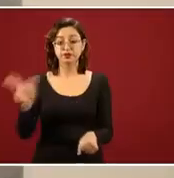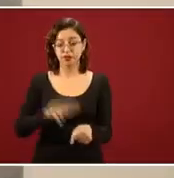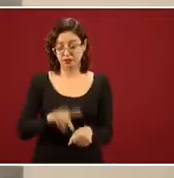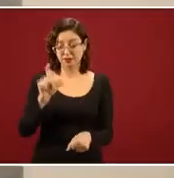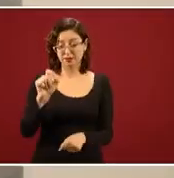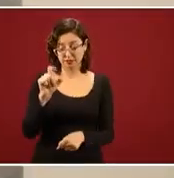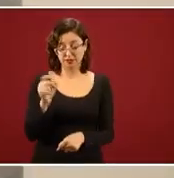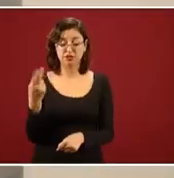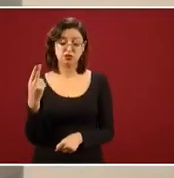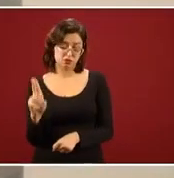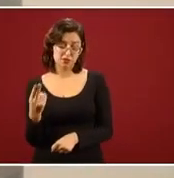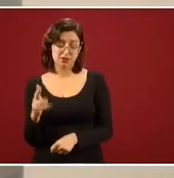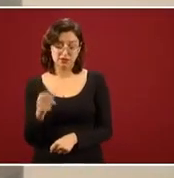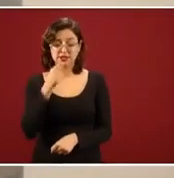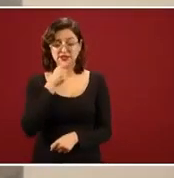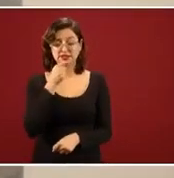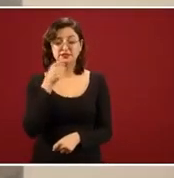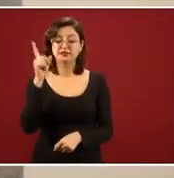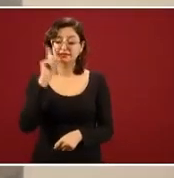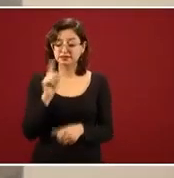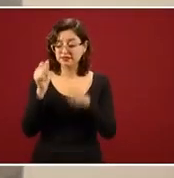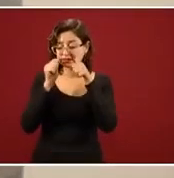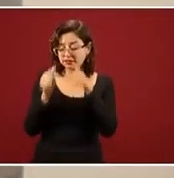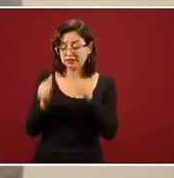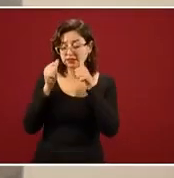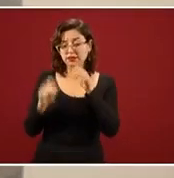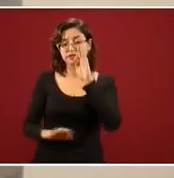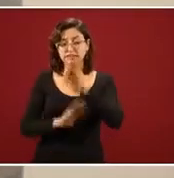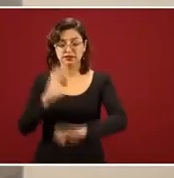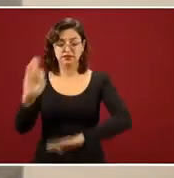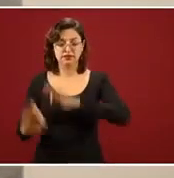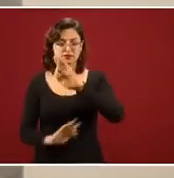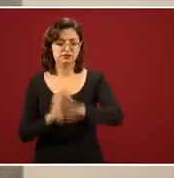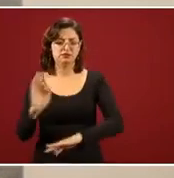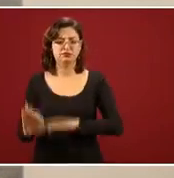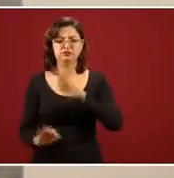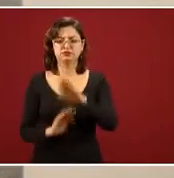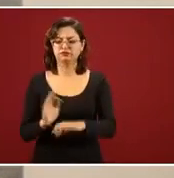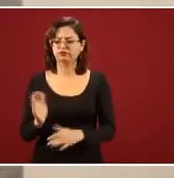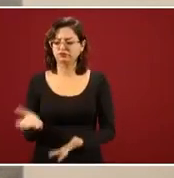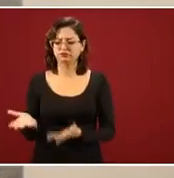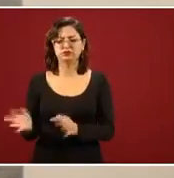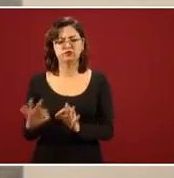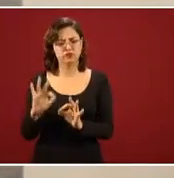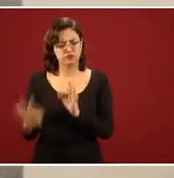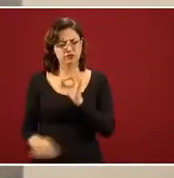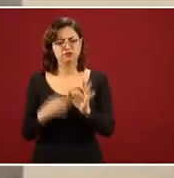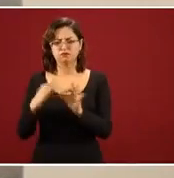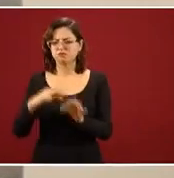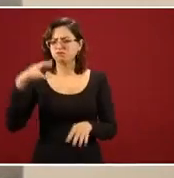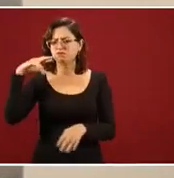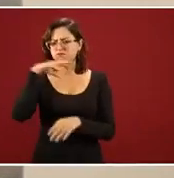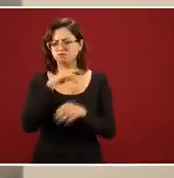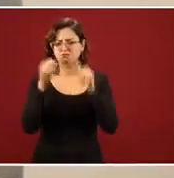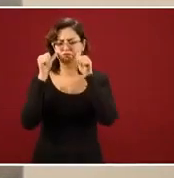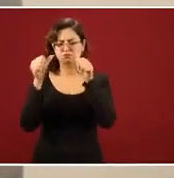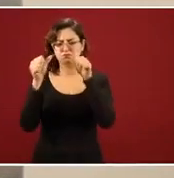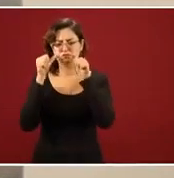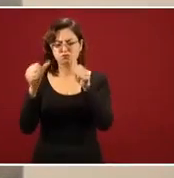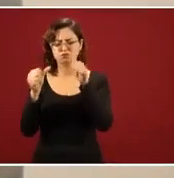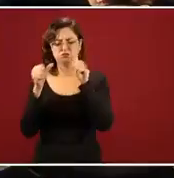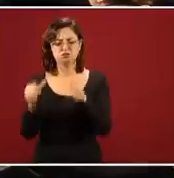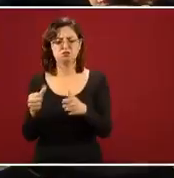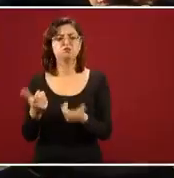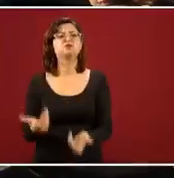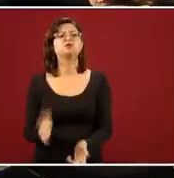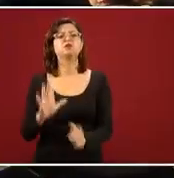en hematología pediátrica y fue diagnosticada su llegada a nuestro servicio de manera correcta y rápida y recibió el tratamiento